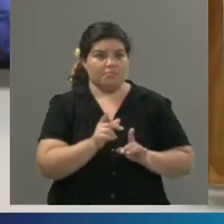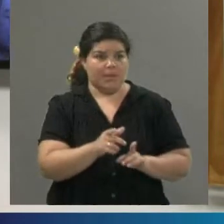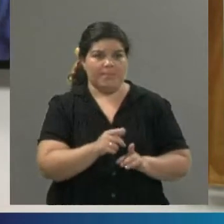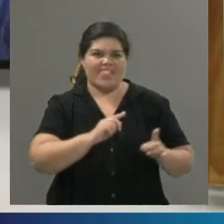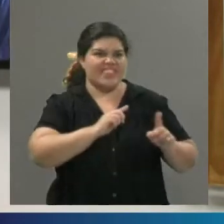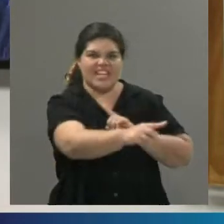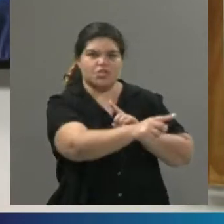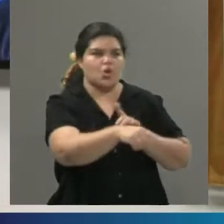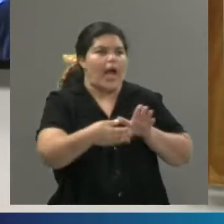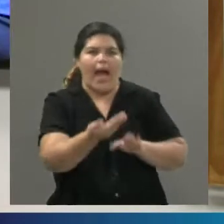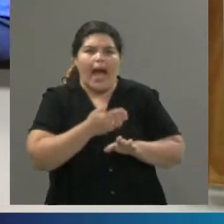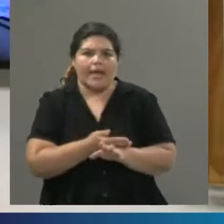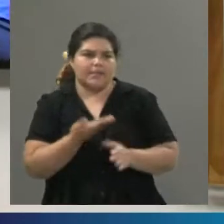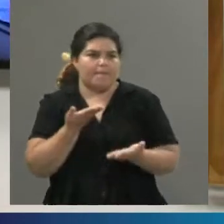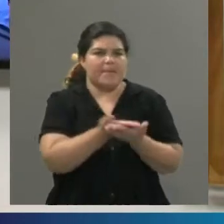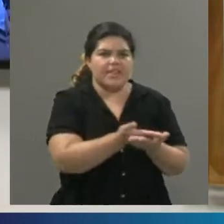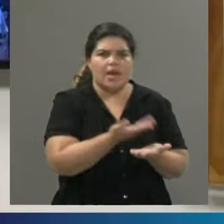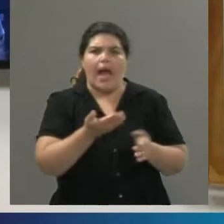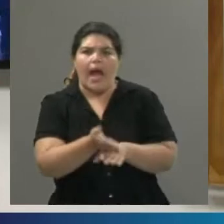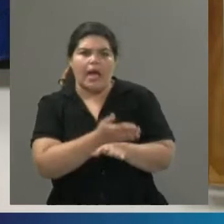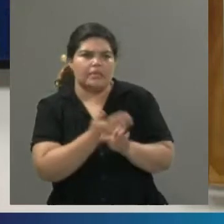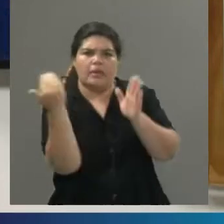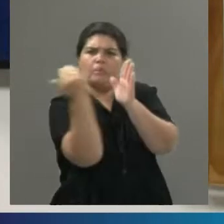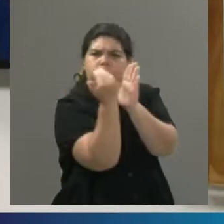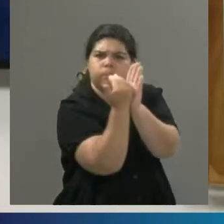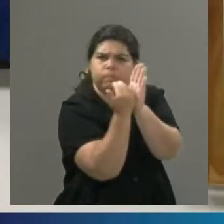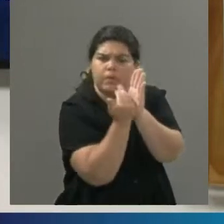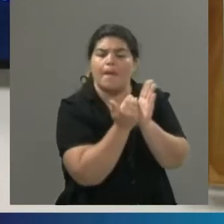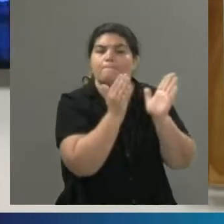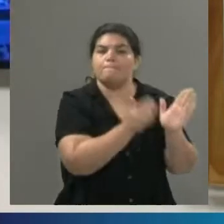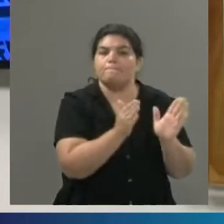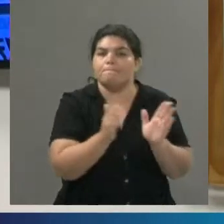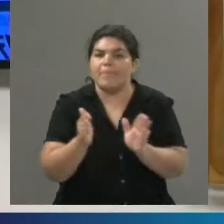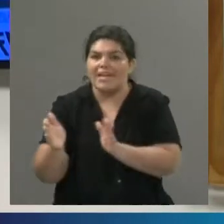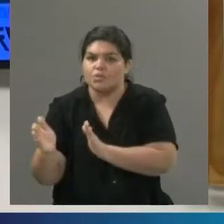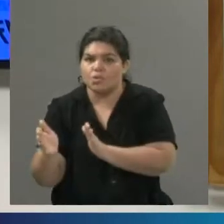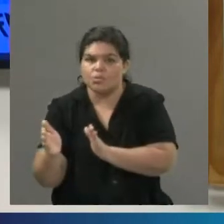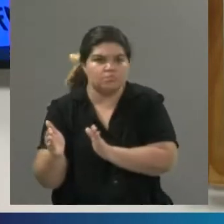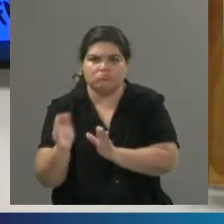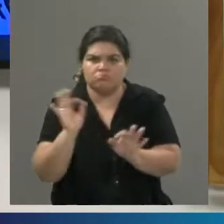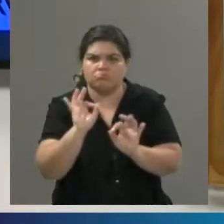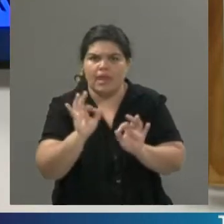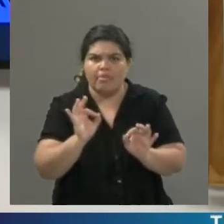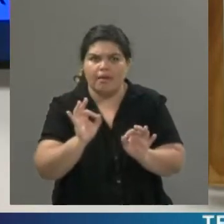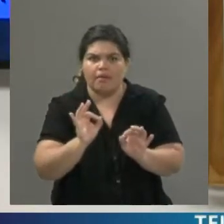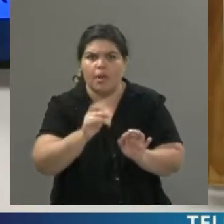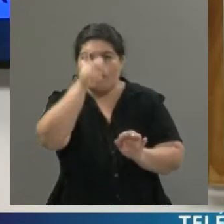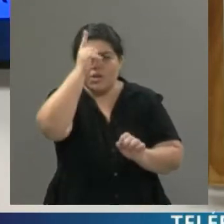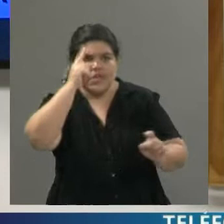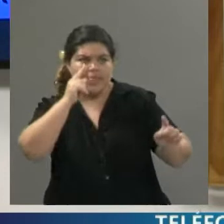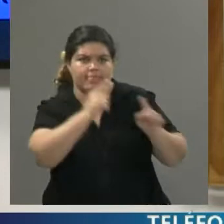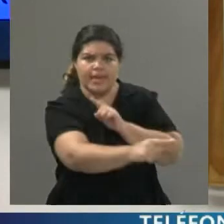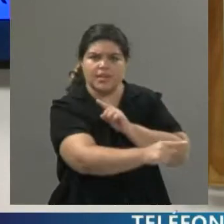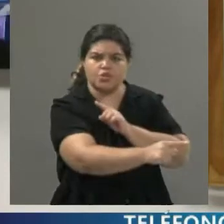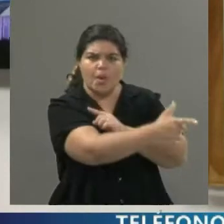otro chico o chica que desde la perspectiva es un presunto delincuente. Después resulta ser que no lo fue,